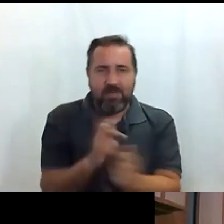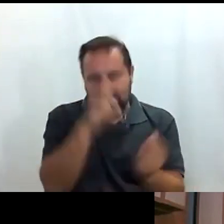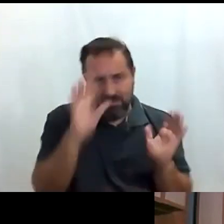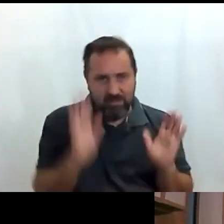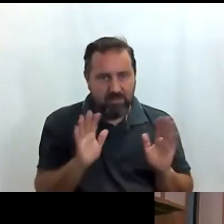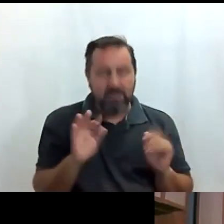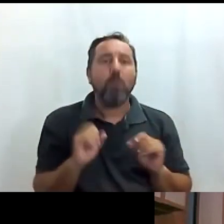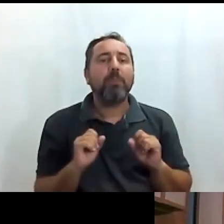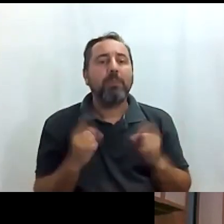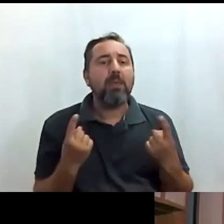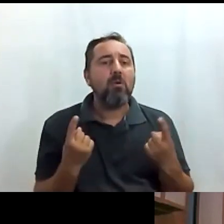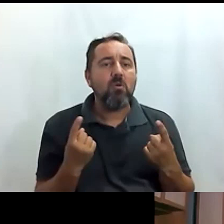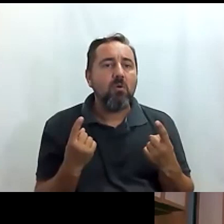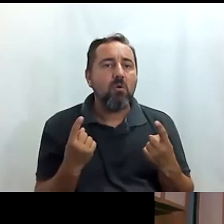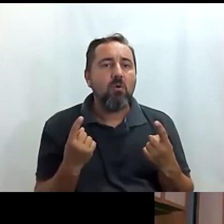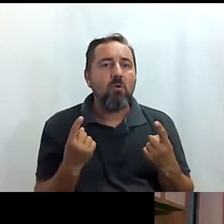a poder